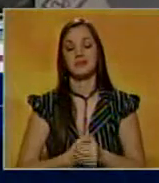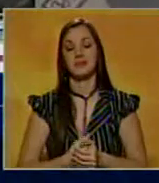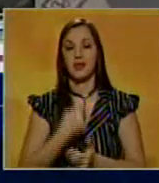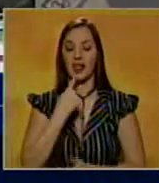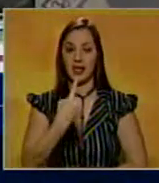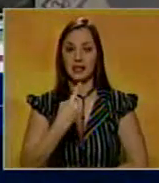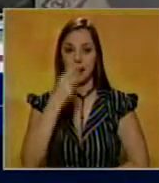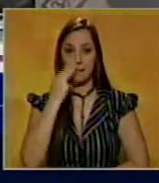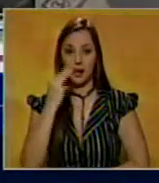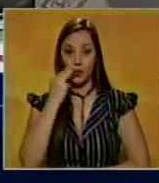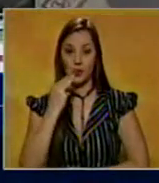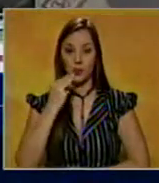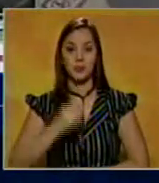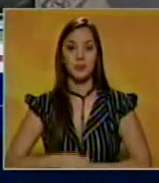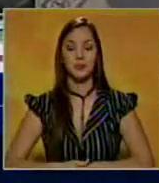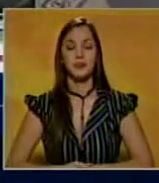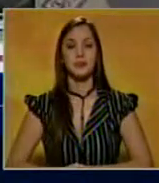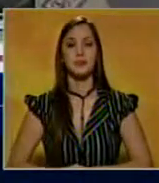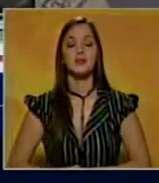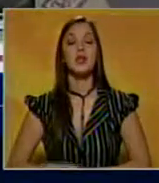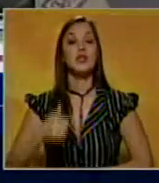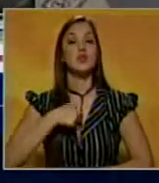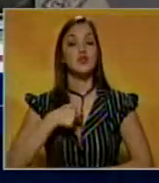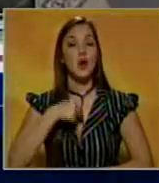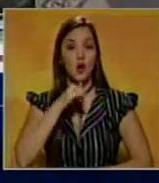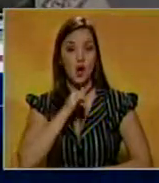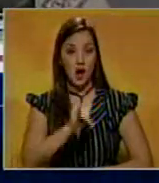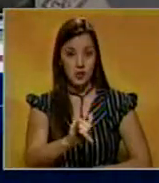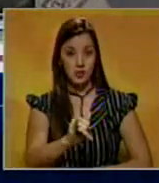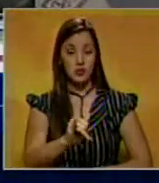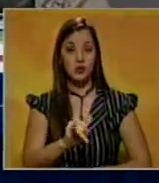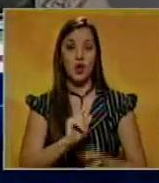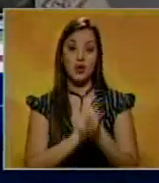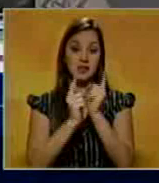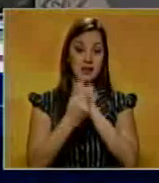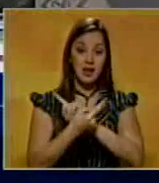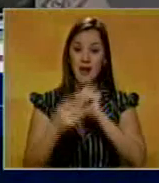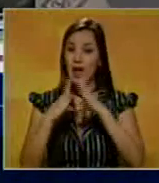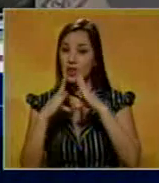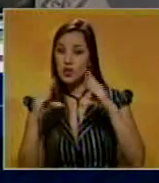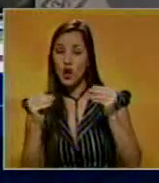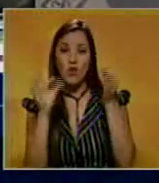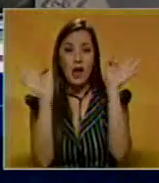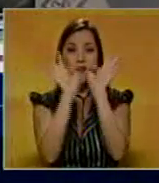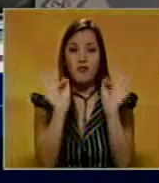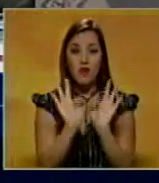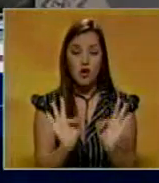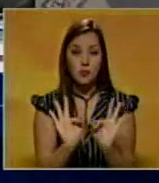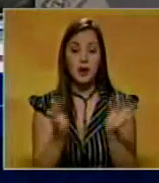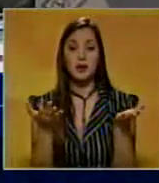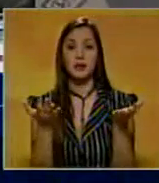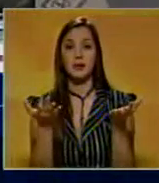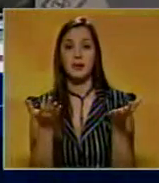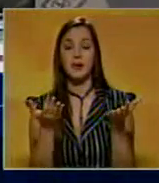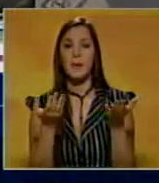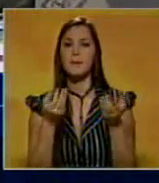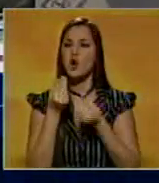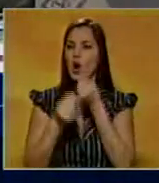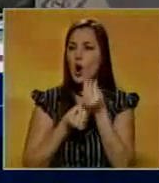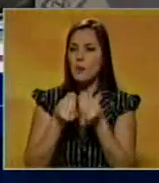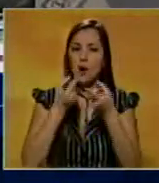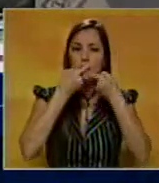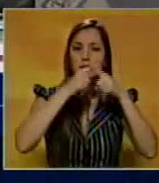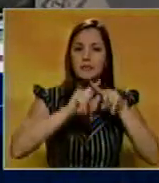anuncio que se van a cambiar todos los mecanismos de cálculo